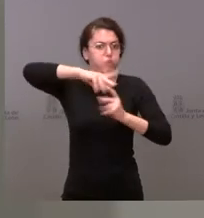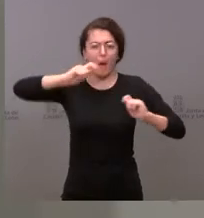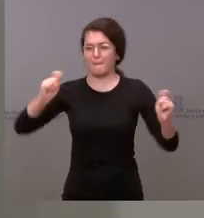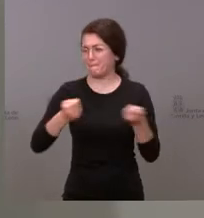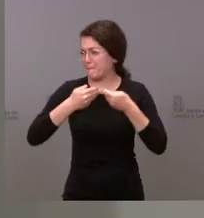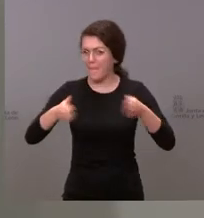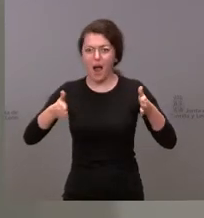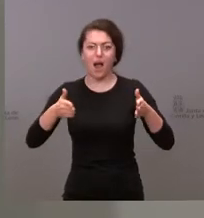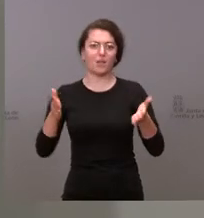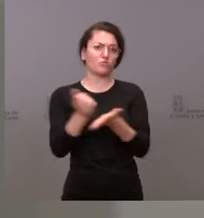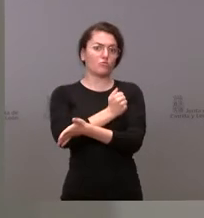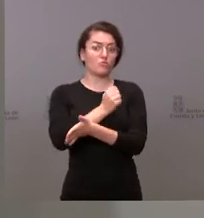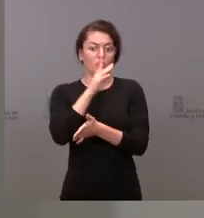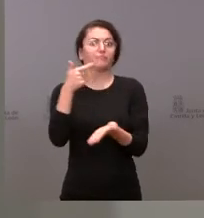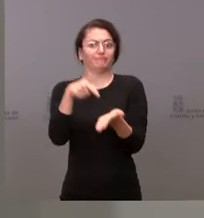estaría justificado.